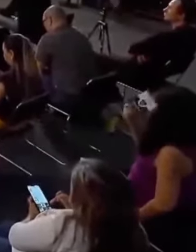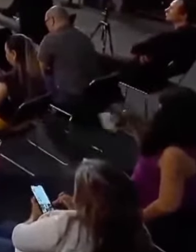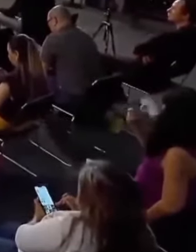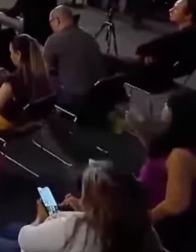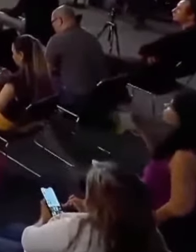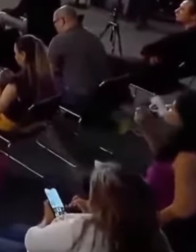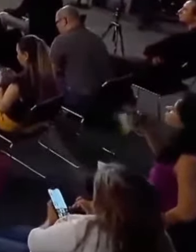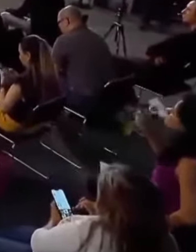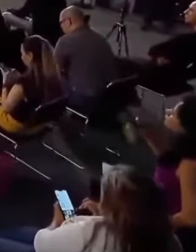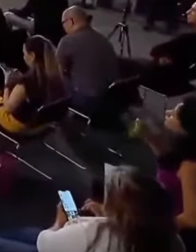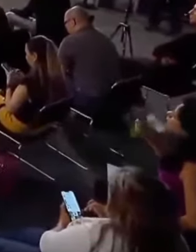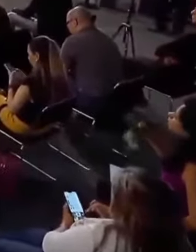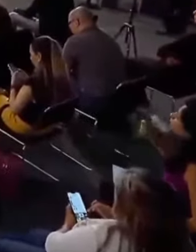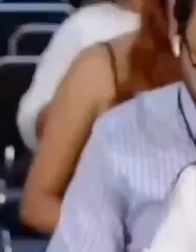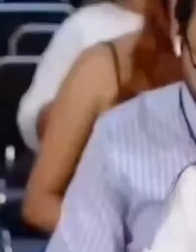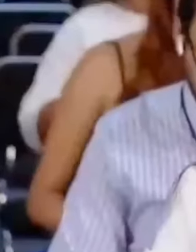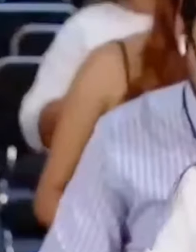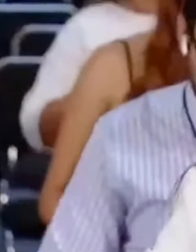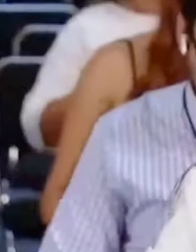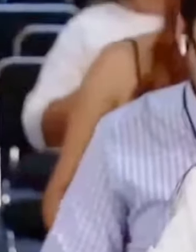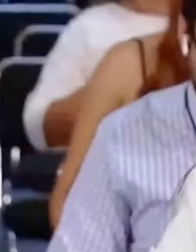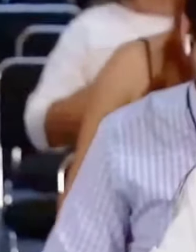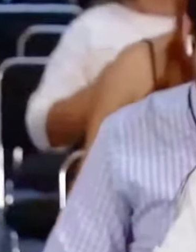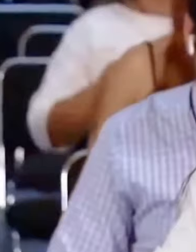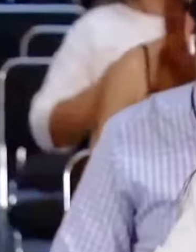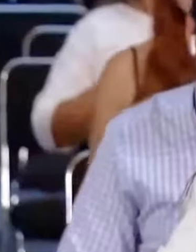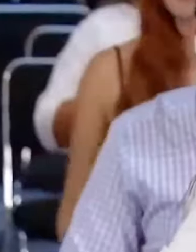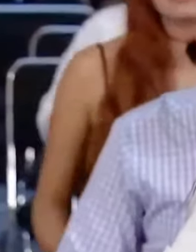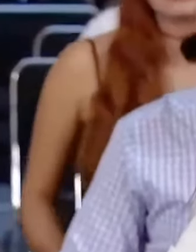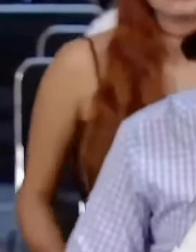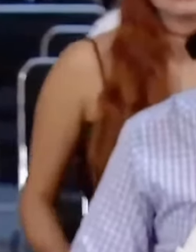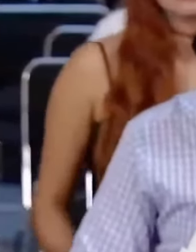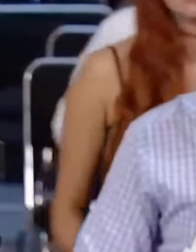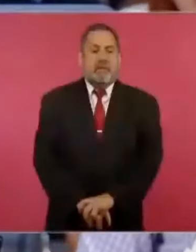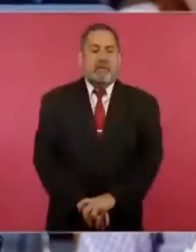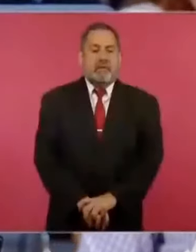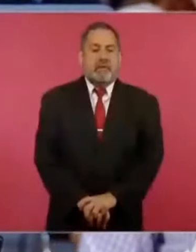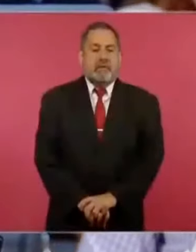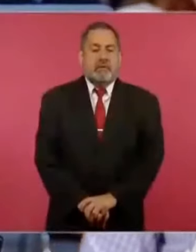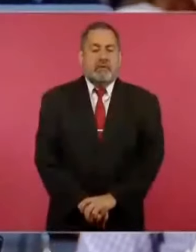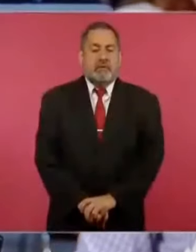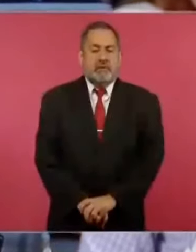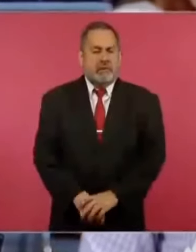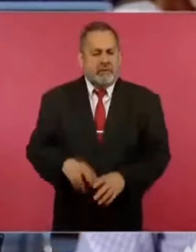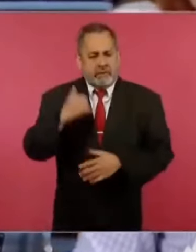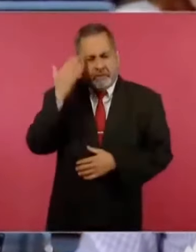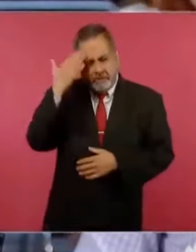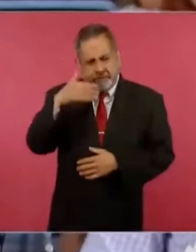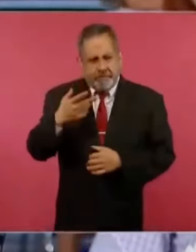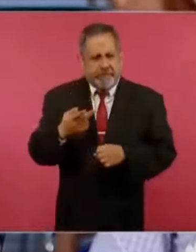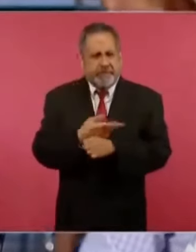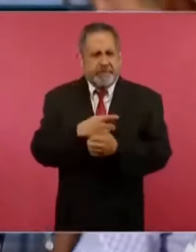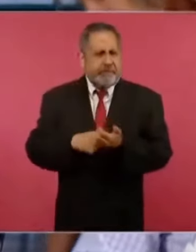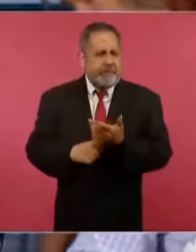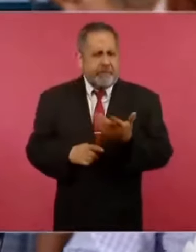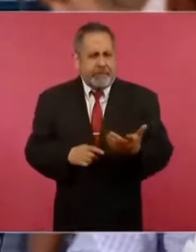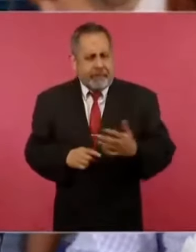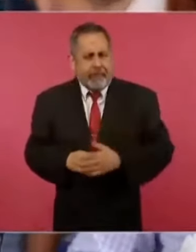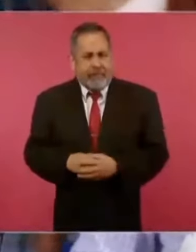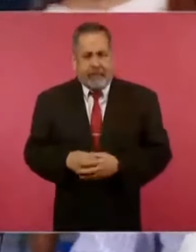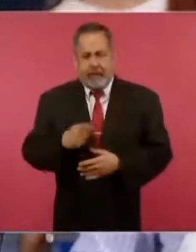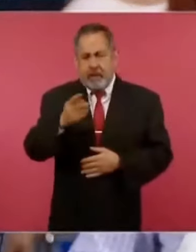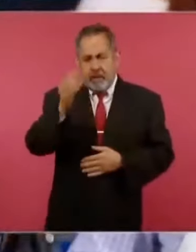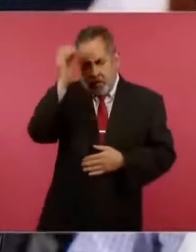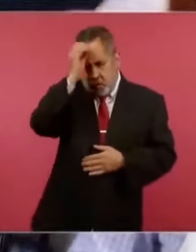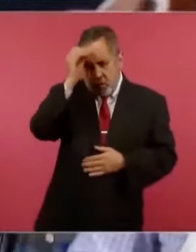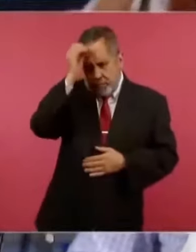asilo al expresidente, pero me gustaría saber qué opina usted